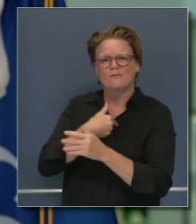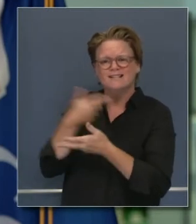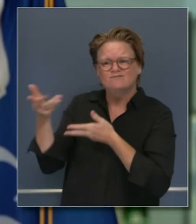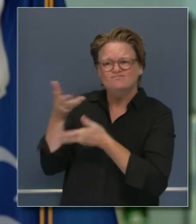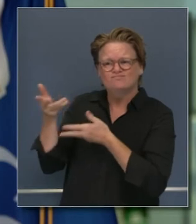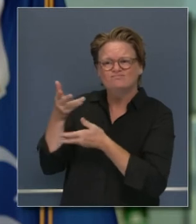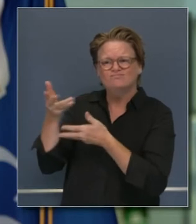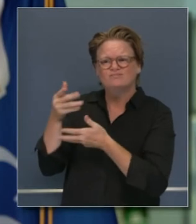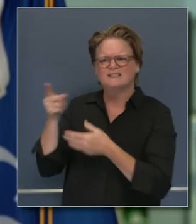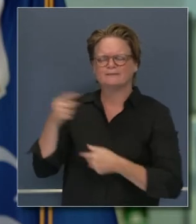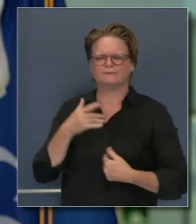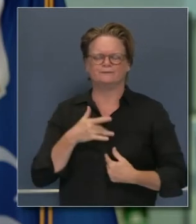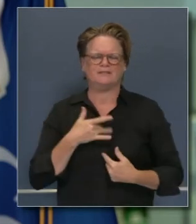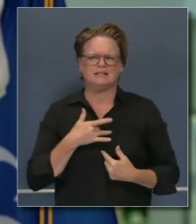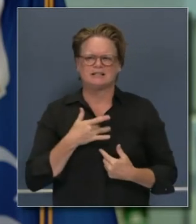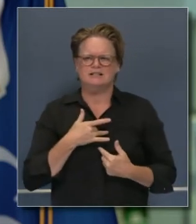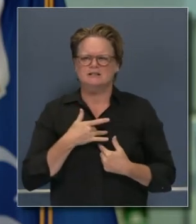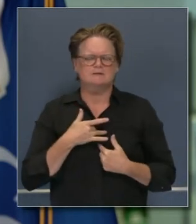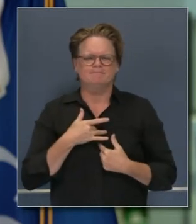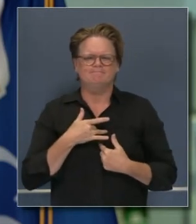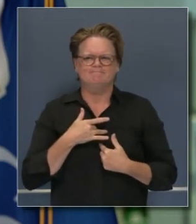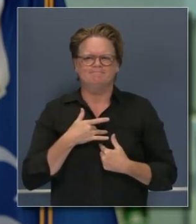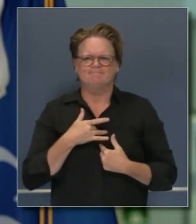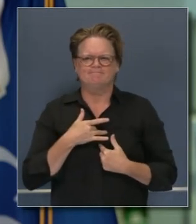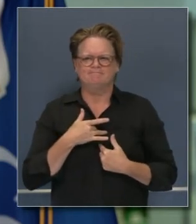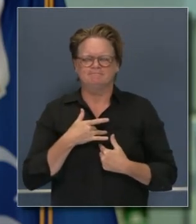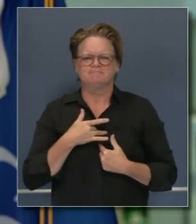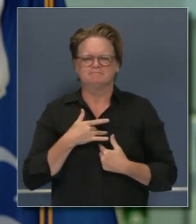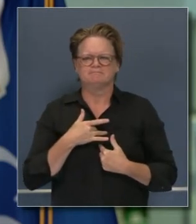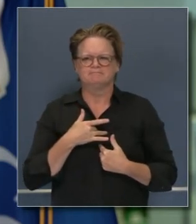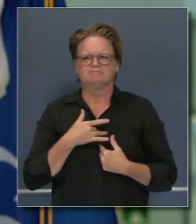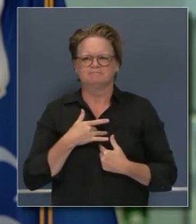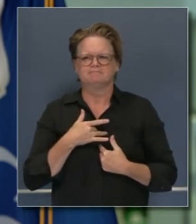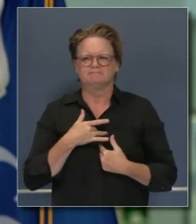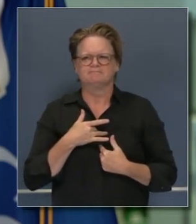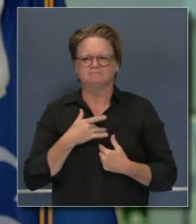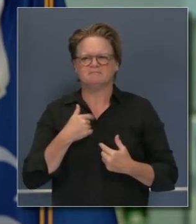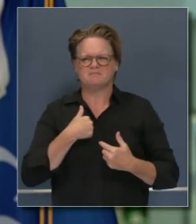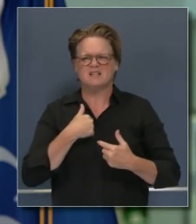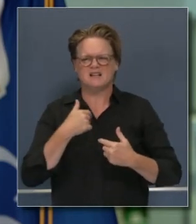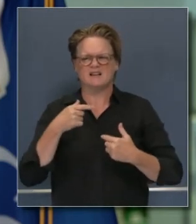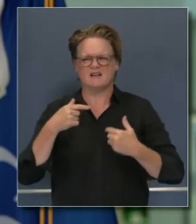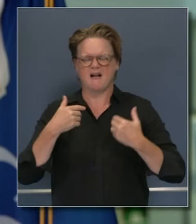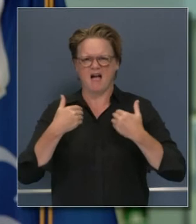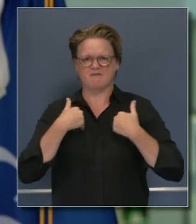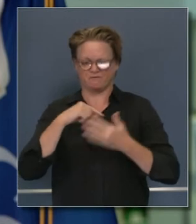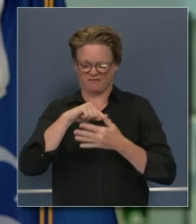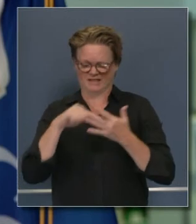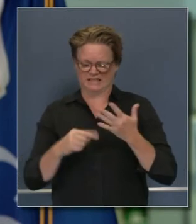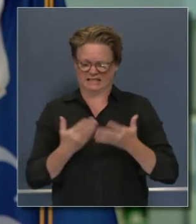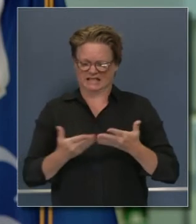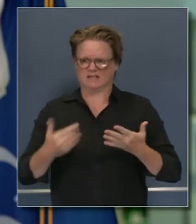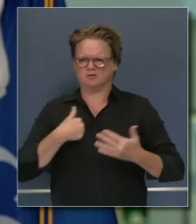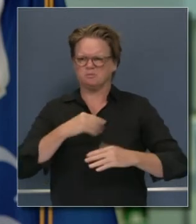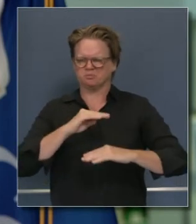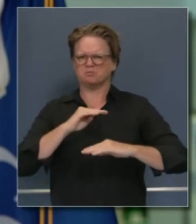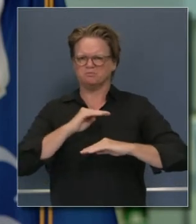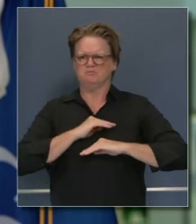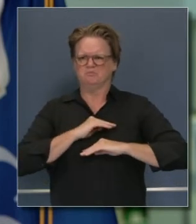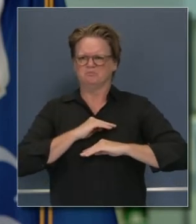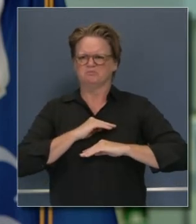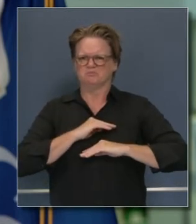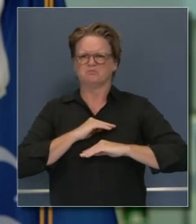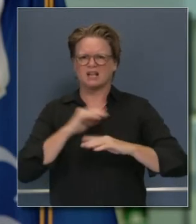de eso el gobernador abbott y yo él decidió que era apropiado retener esos recursos allí obviamente si el gobernador